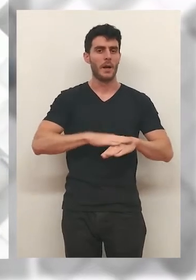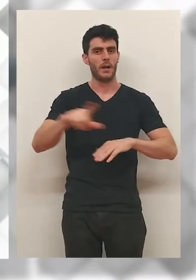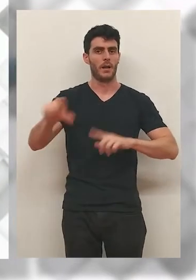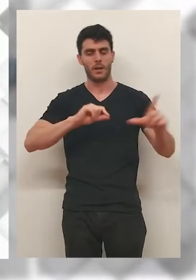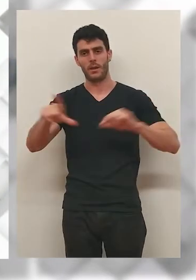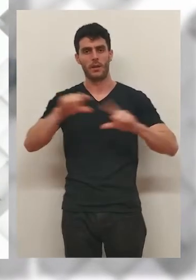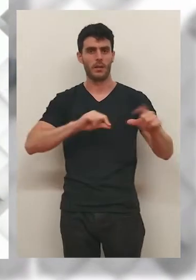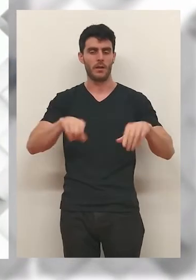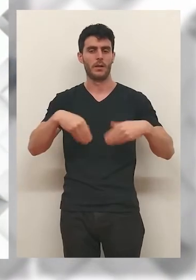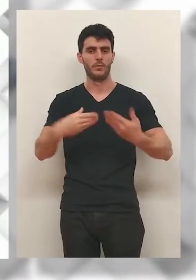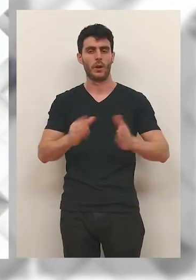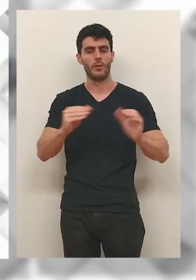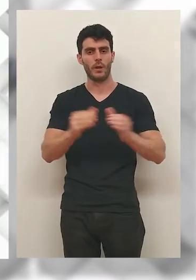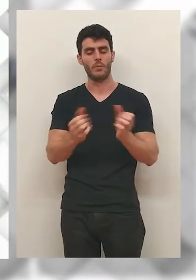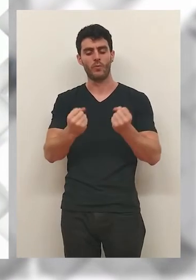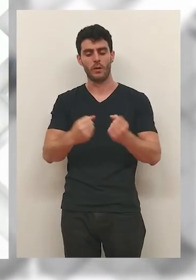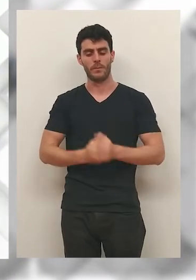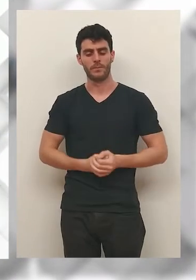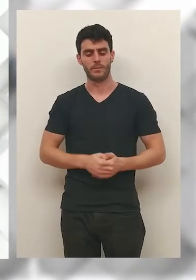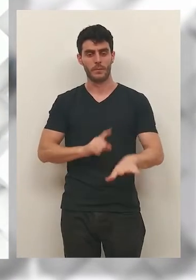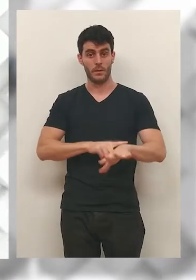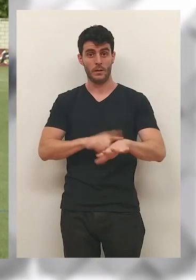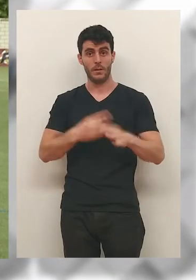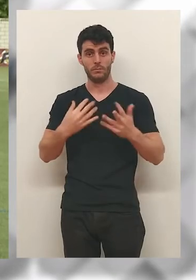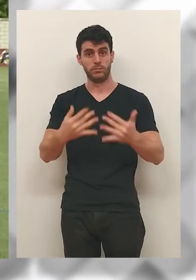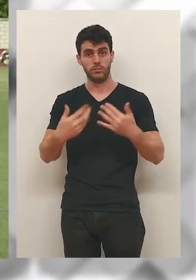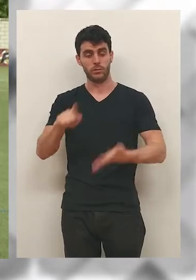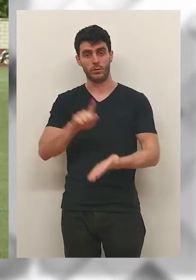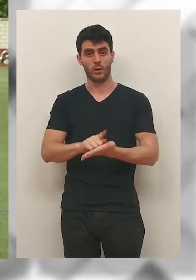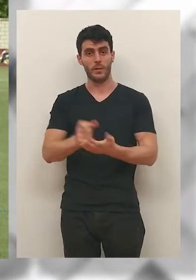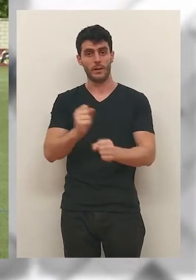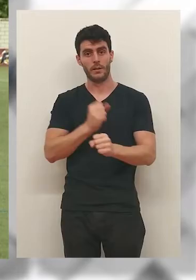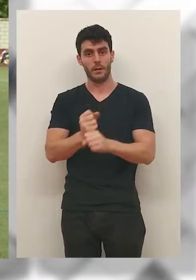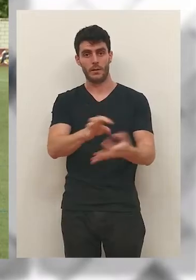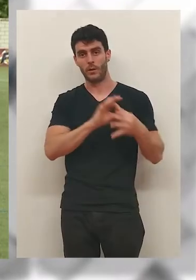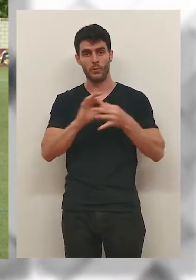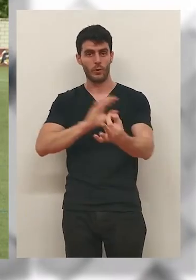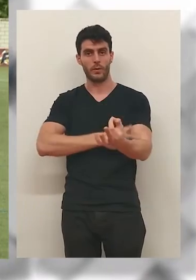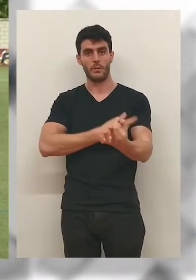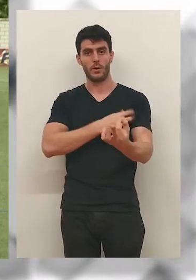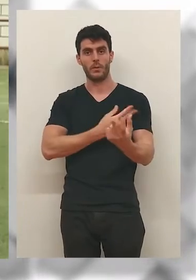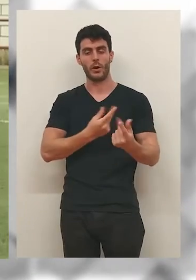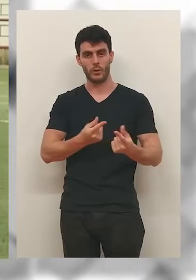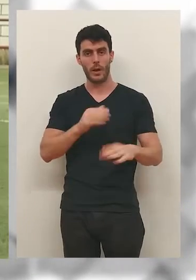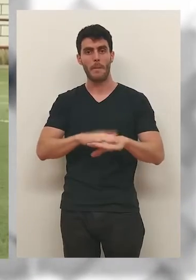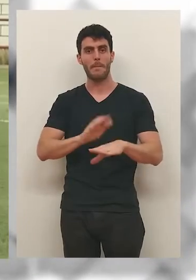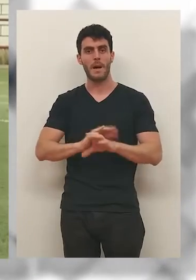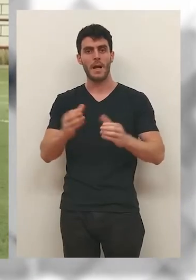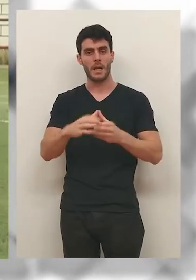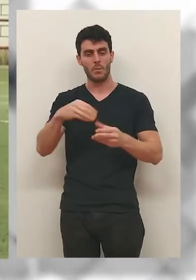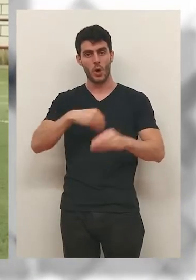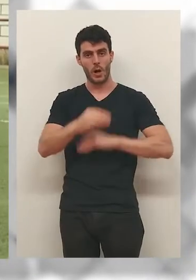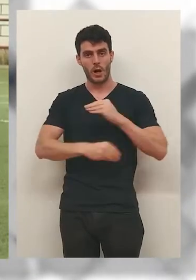intentar acertar lo máximo posible. Contrarreloj, una vez más, trabaja la Unión Deportiva